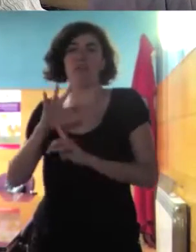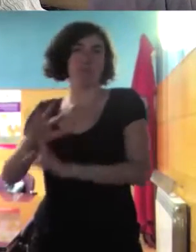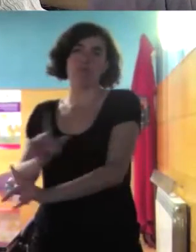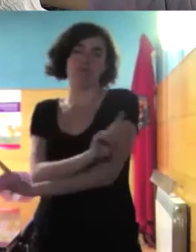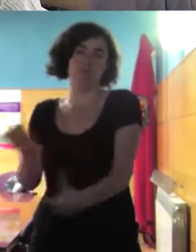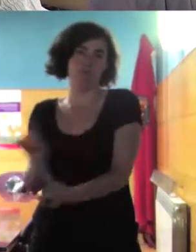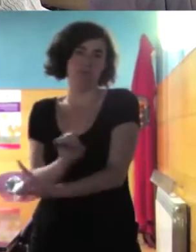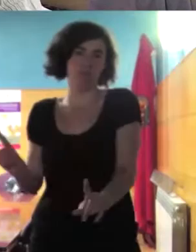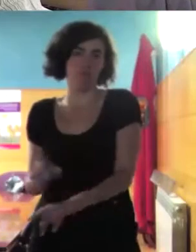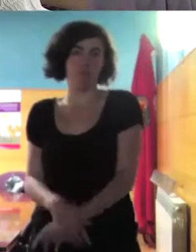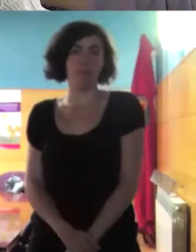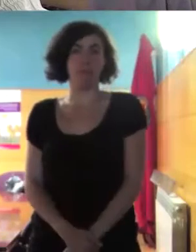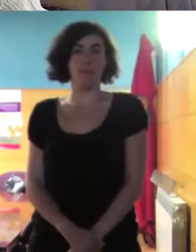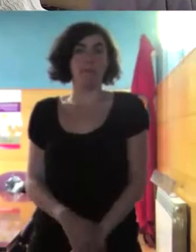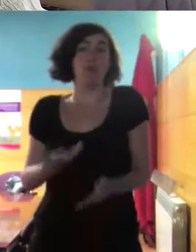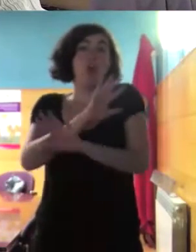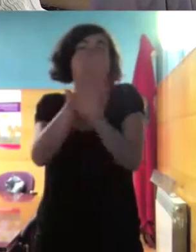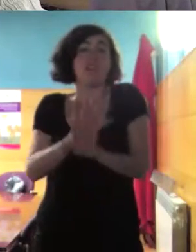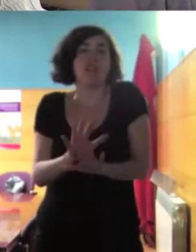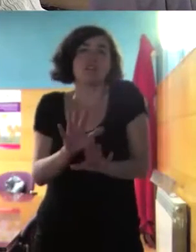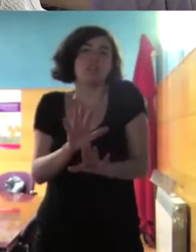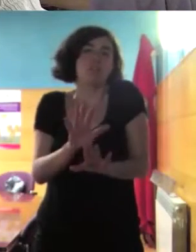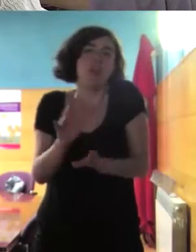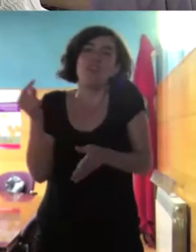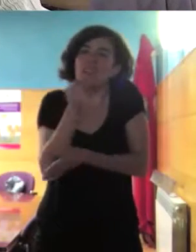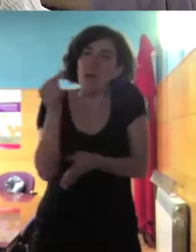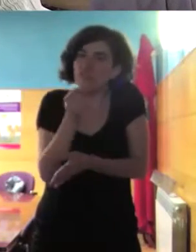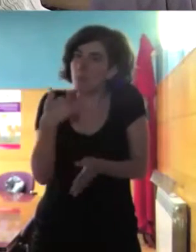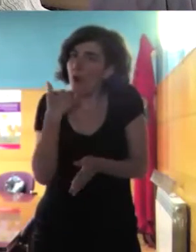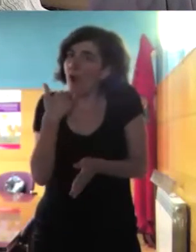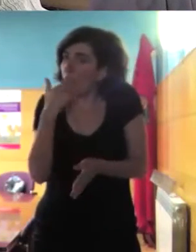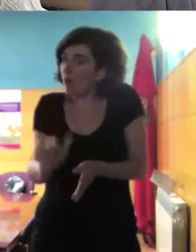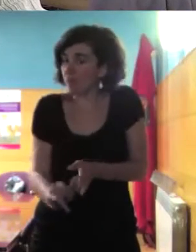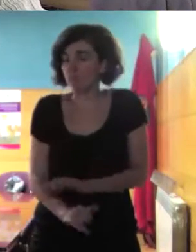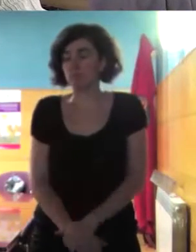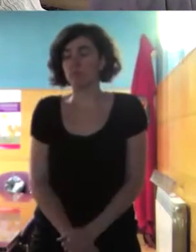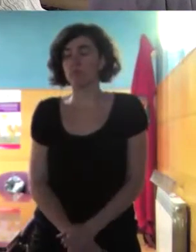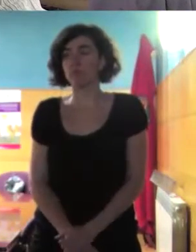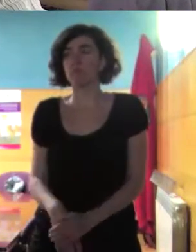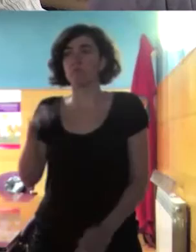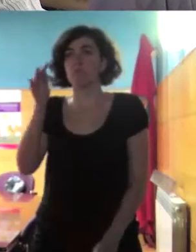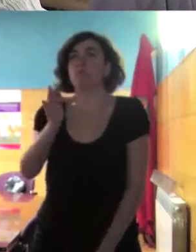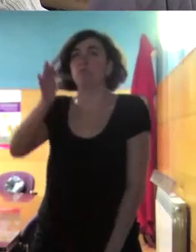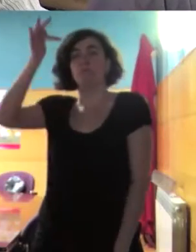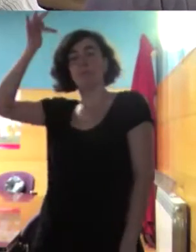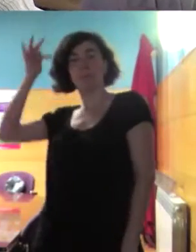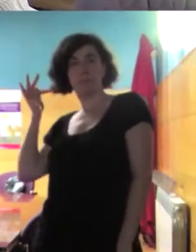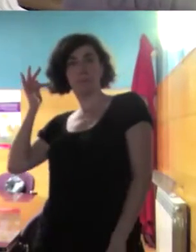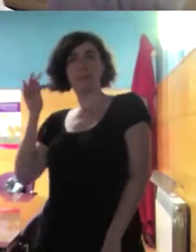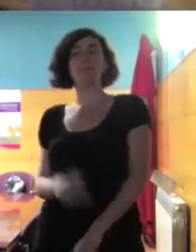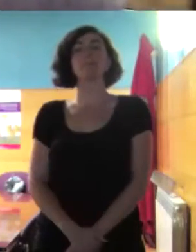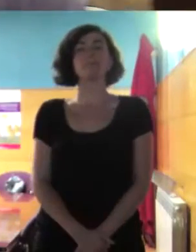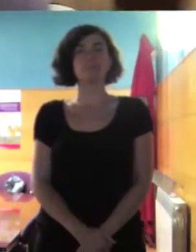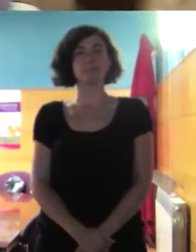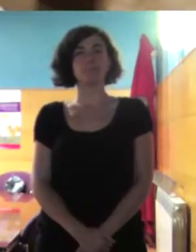pero con los peros con los peros que haya por el camino sí y de hecho si te parece hay